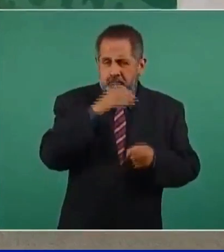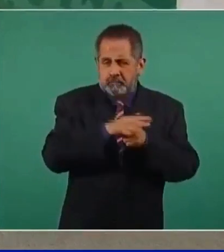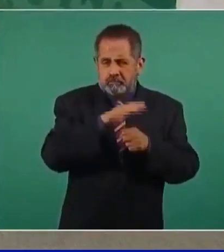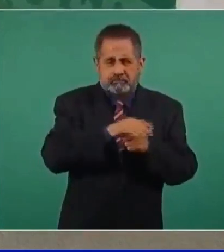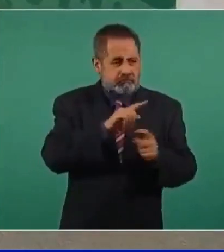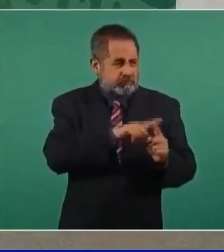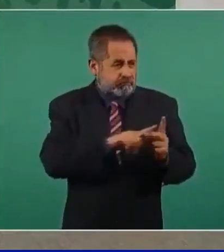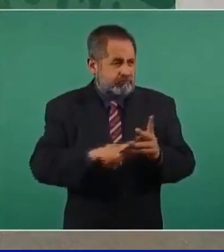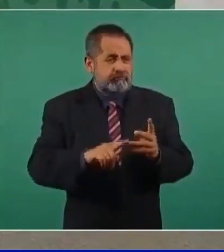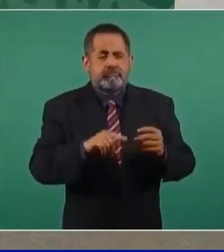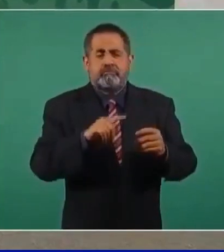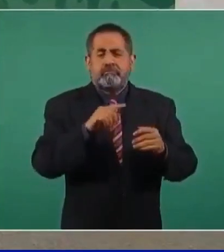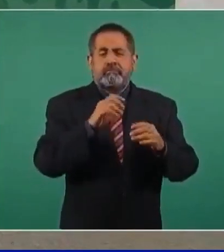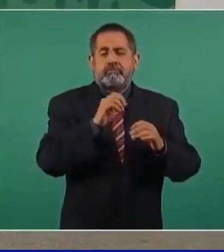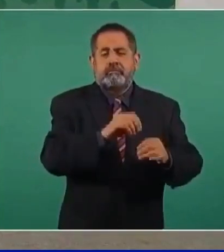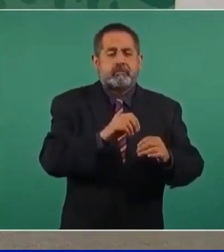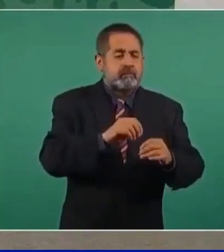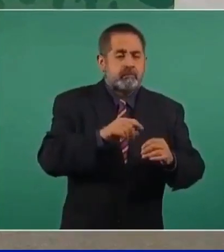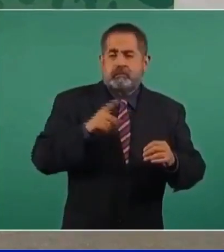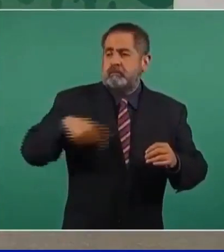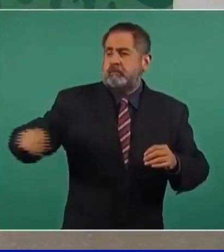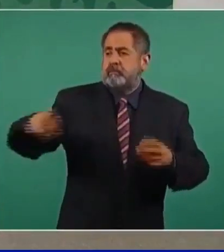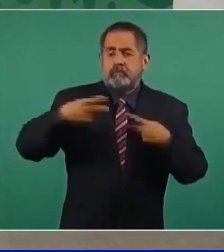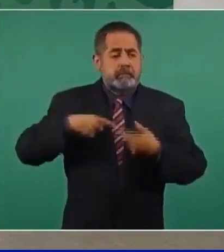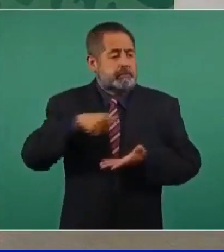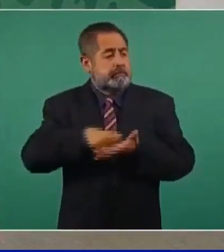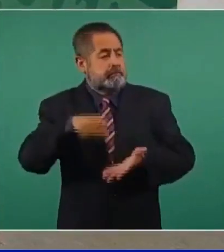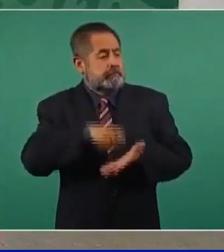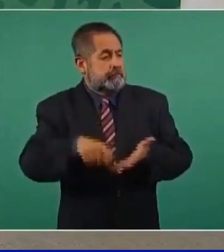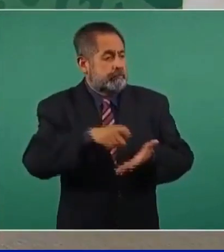de los artículos de consumo popular.